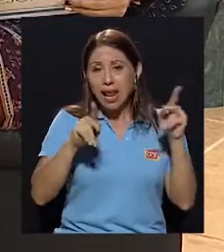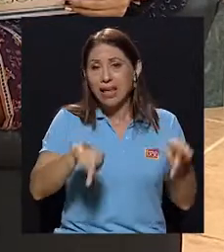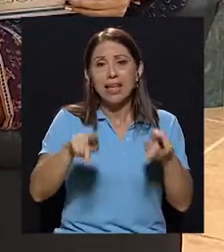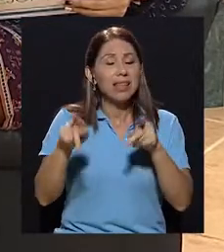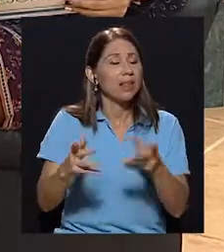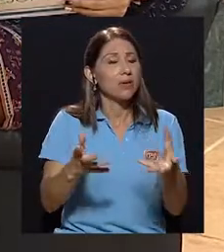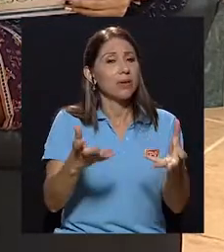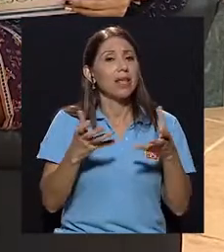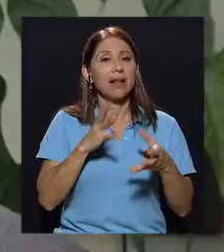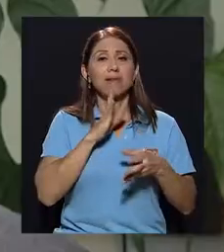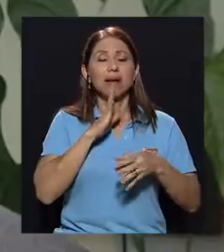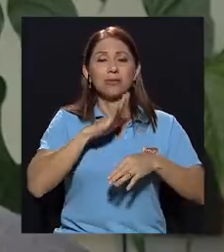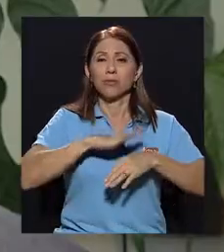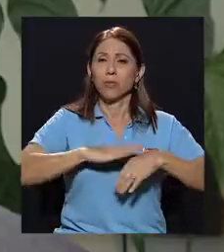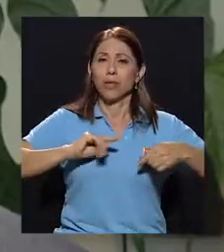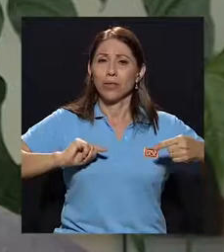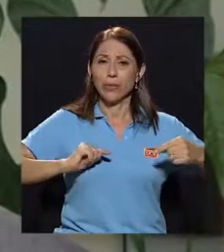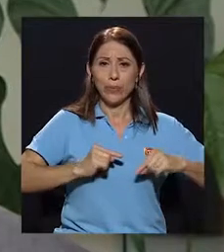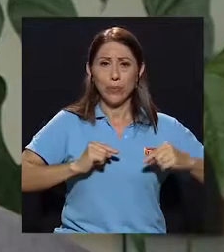del dolor,